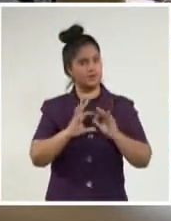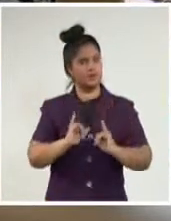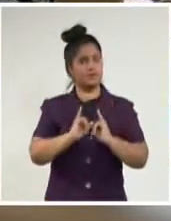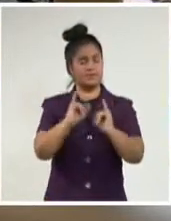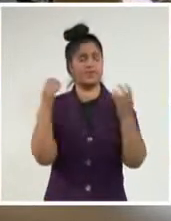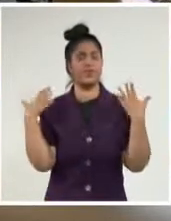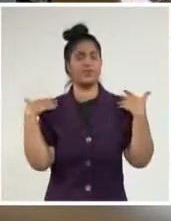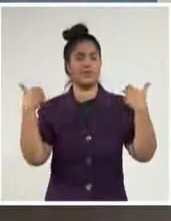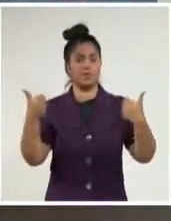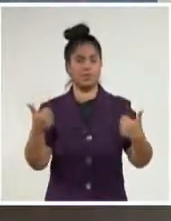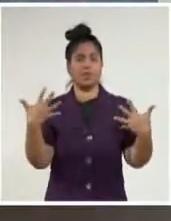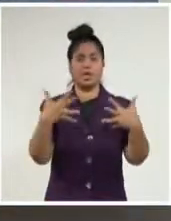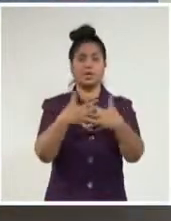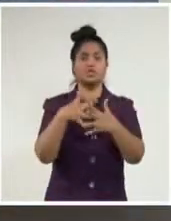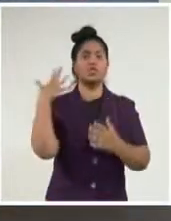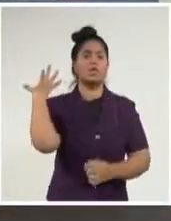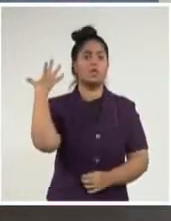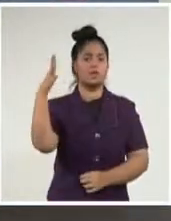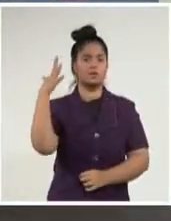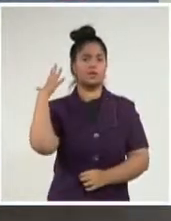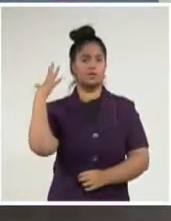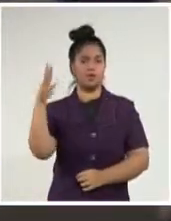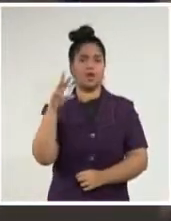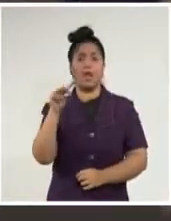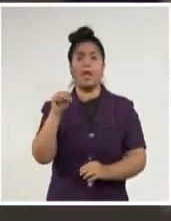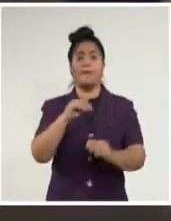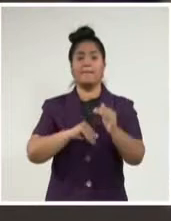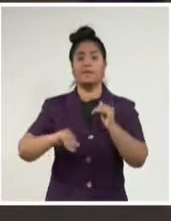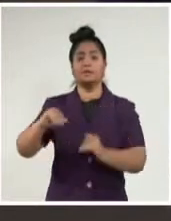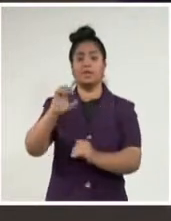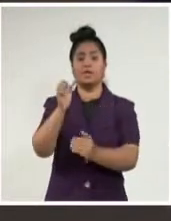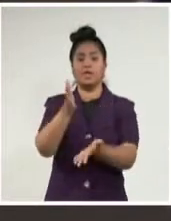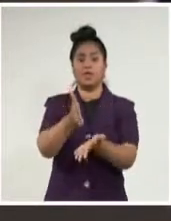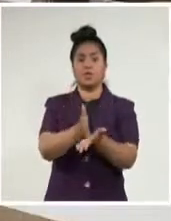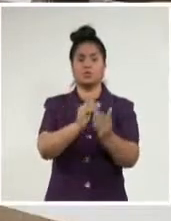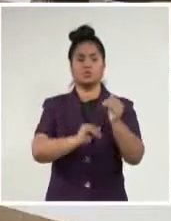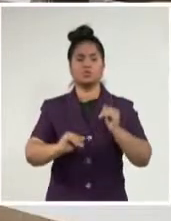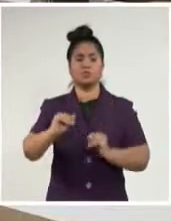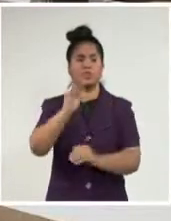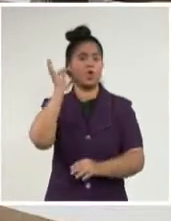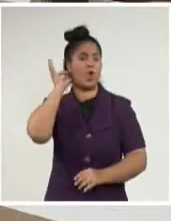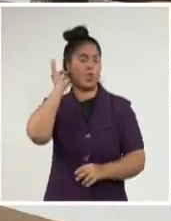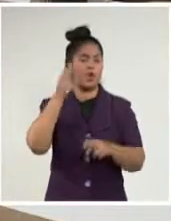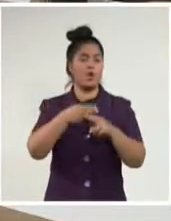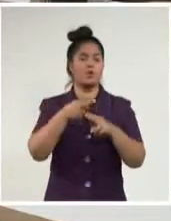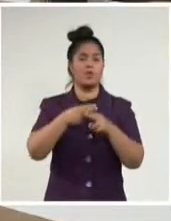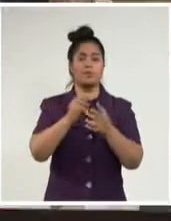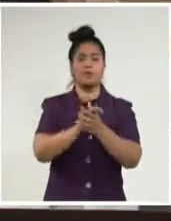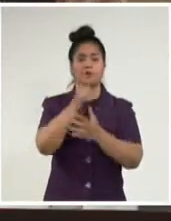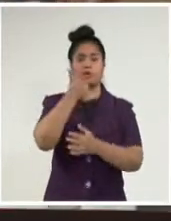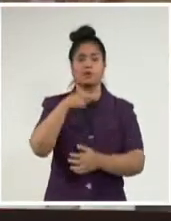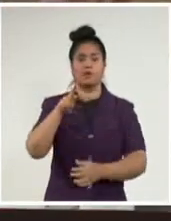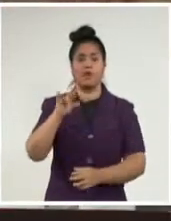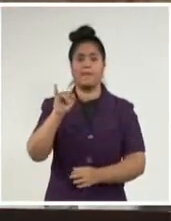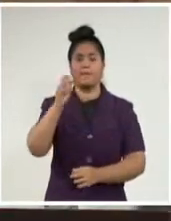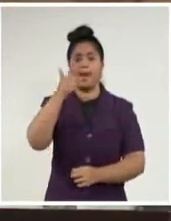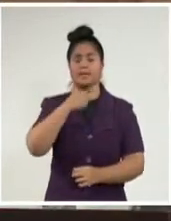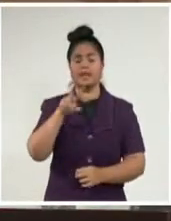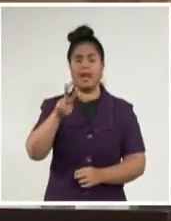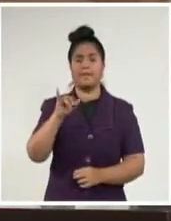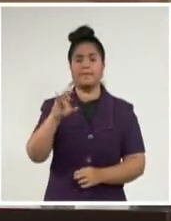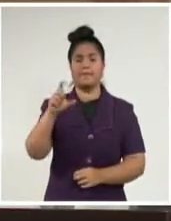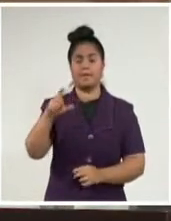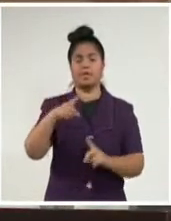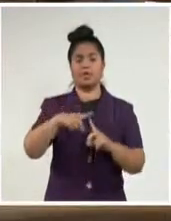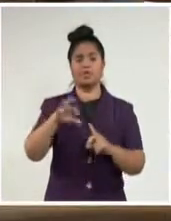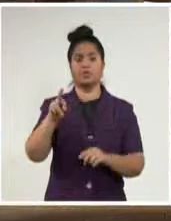Relaciones Internacionales del Ministerio de Educación Superior, María Victoria Villavicencio. Esta es la décimo tercera edición del Congreso que